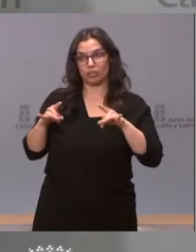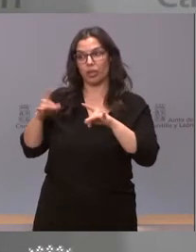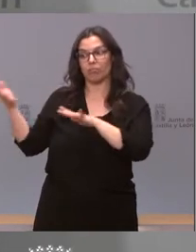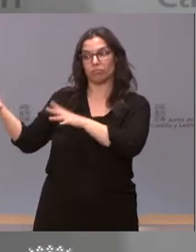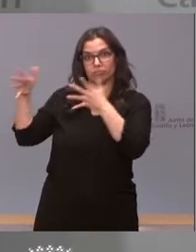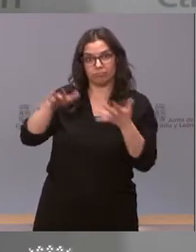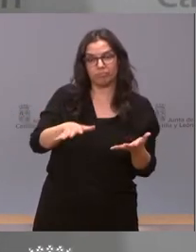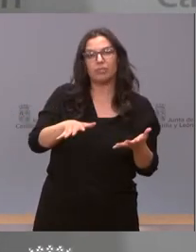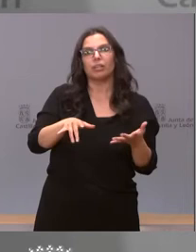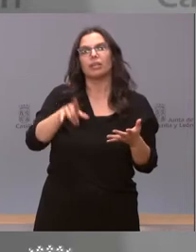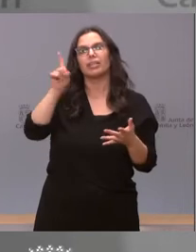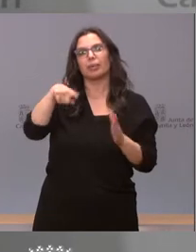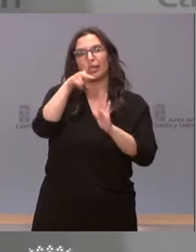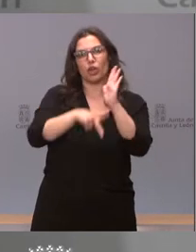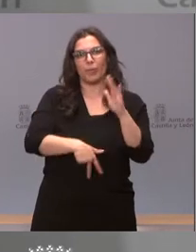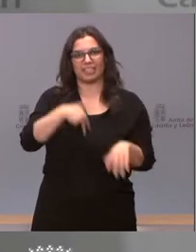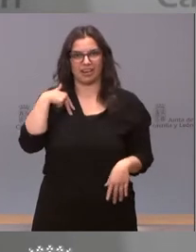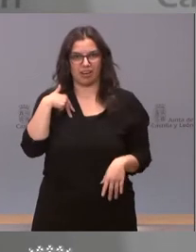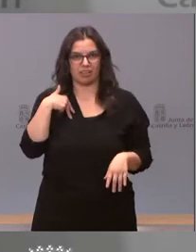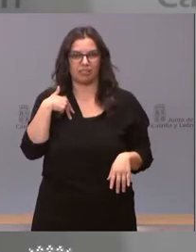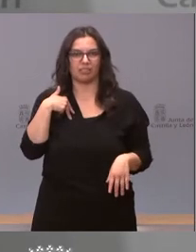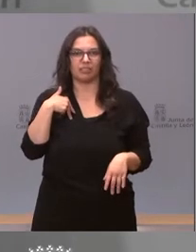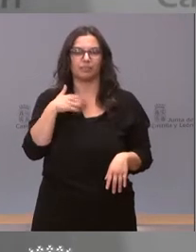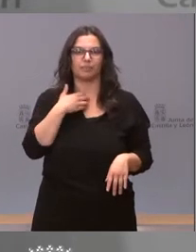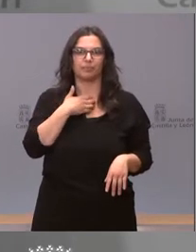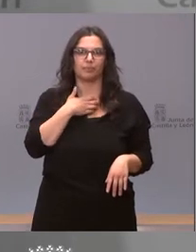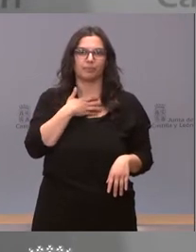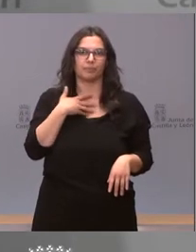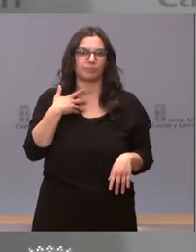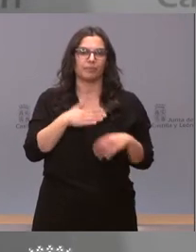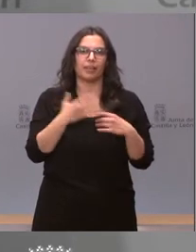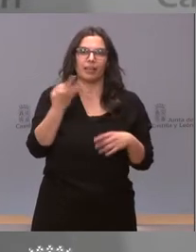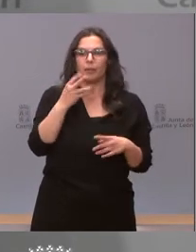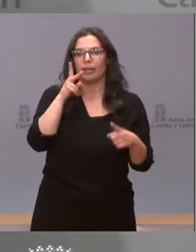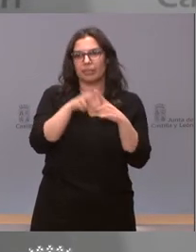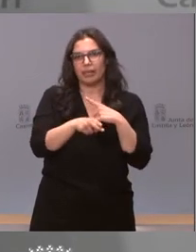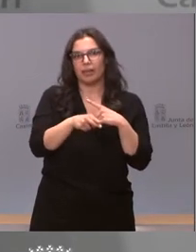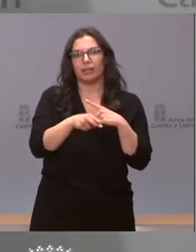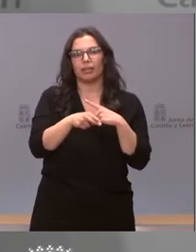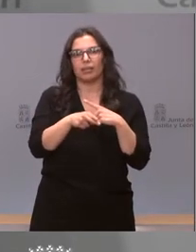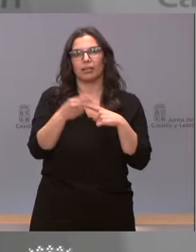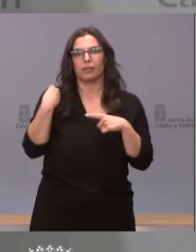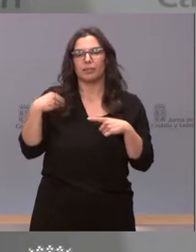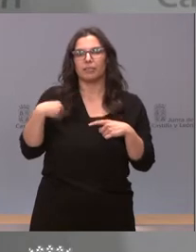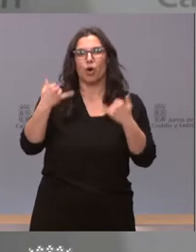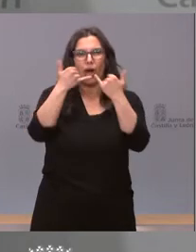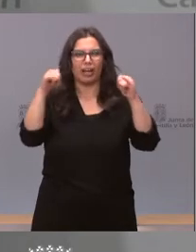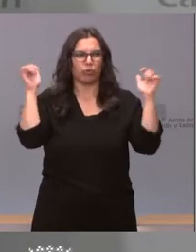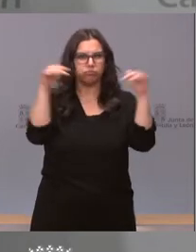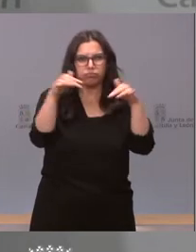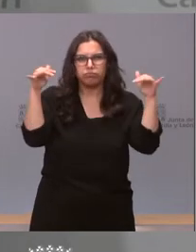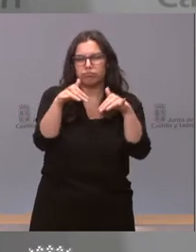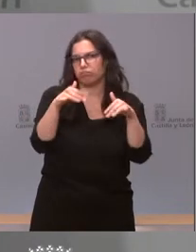las normas generales, que son… Bueno, pues hay que evitar en lo posible la celebración de actos multitudinarios,